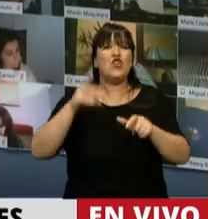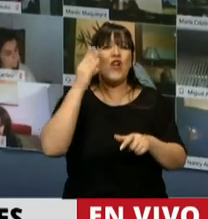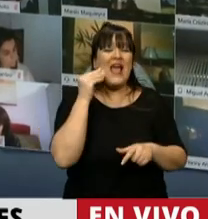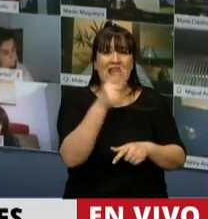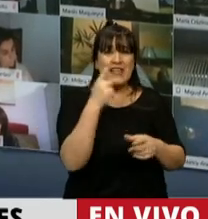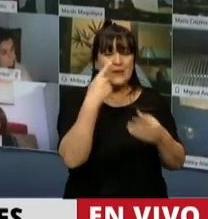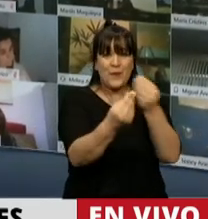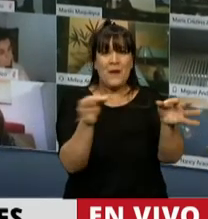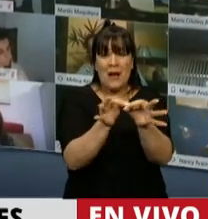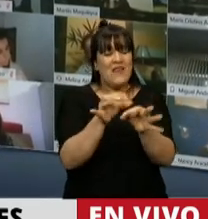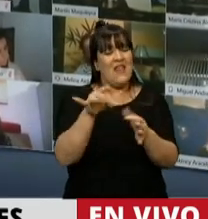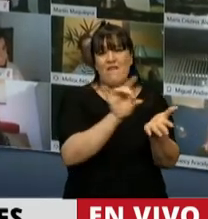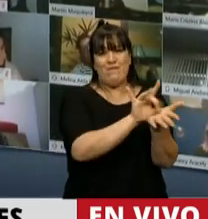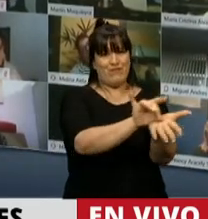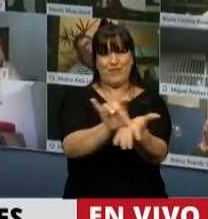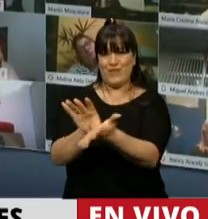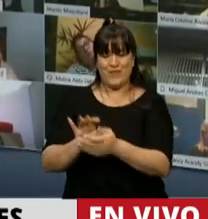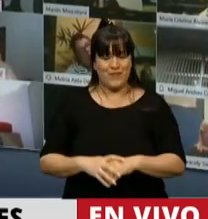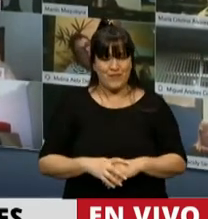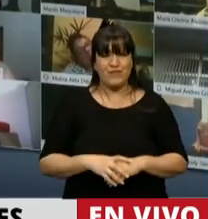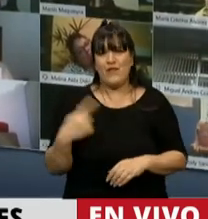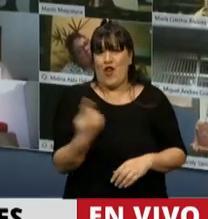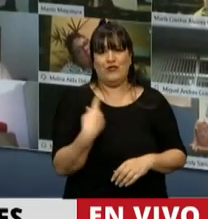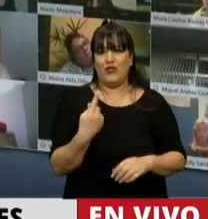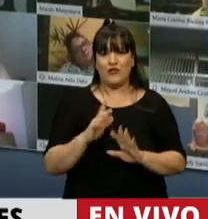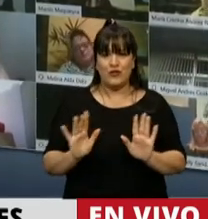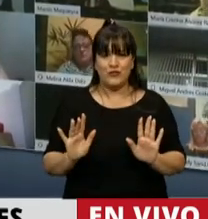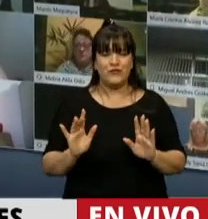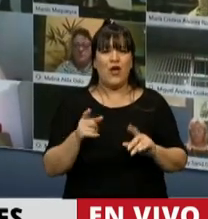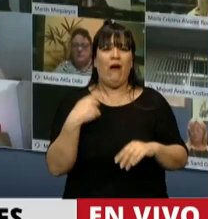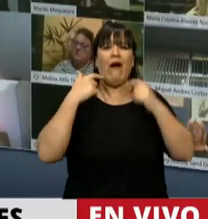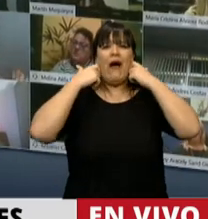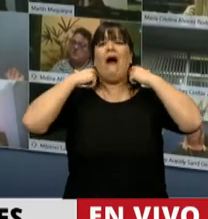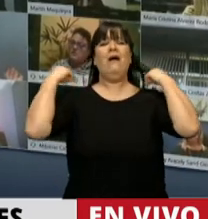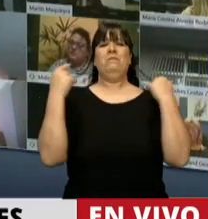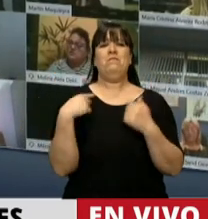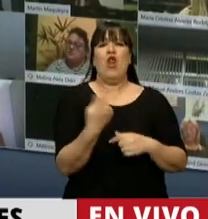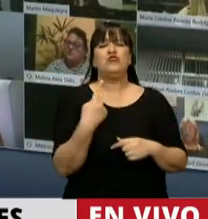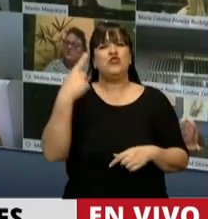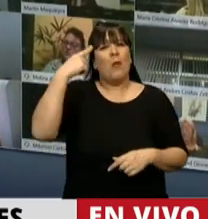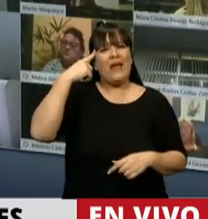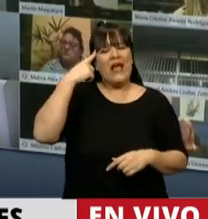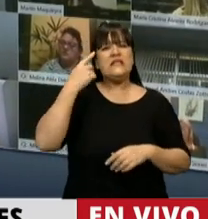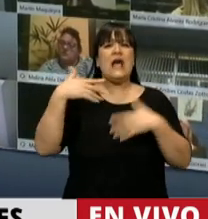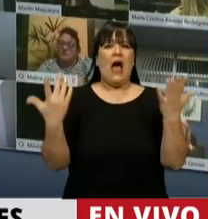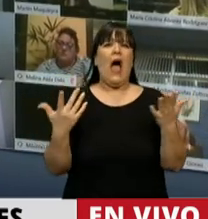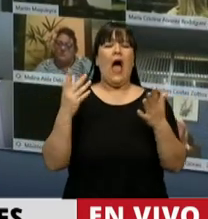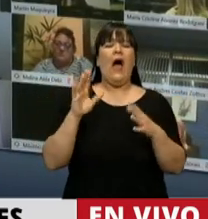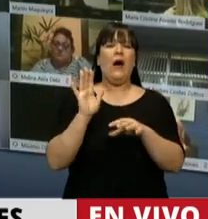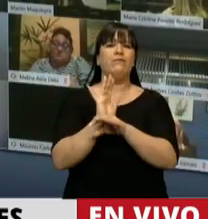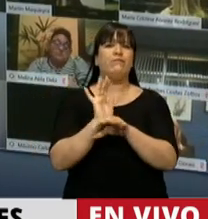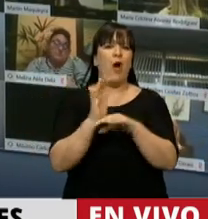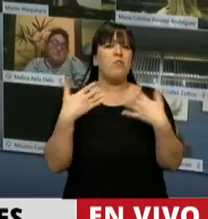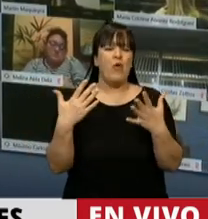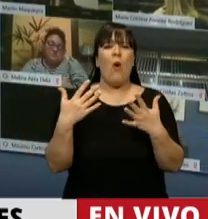Malvinas. Así que nosotros no podemos creer que vamos a enfrentar al imperialismo,